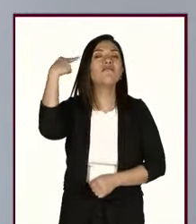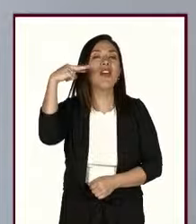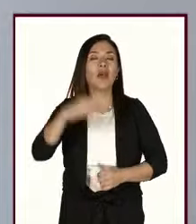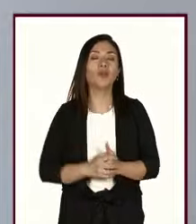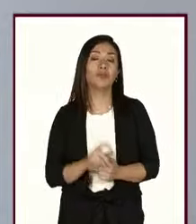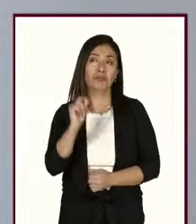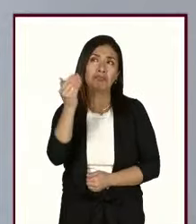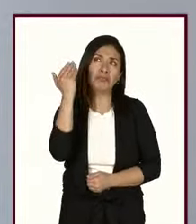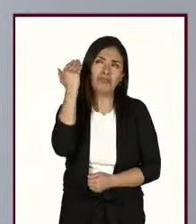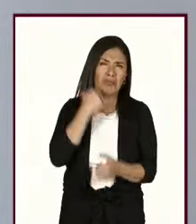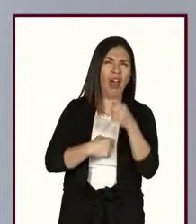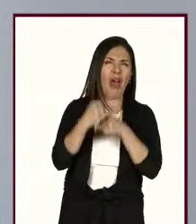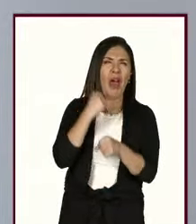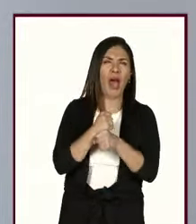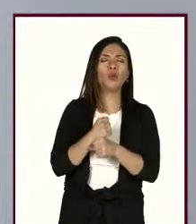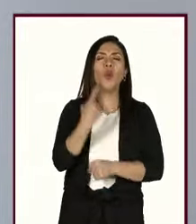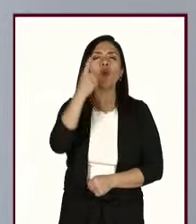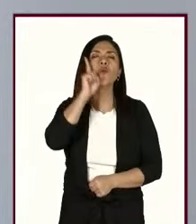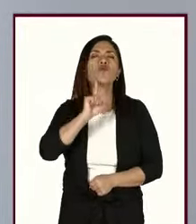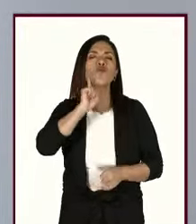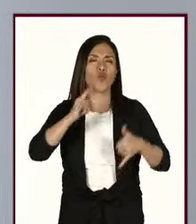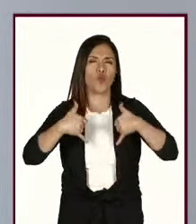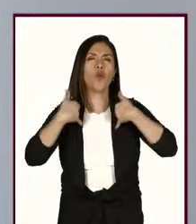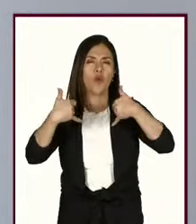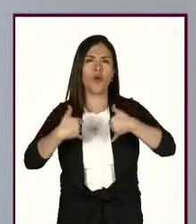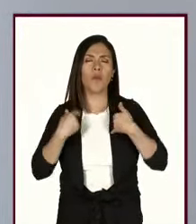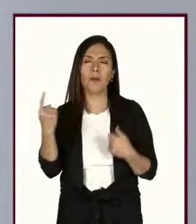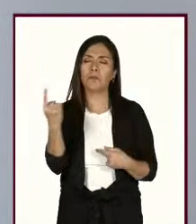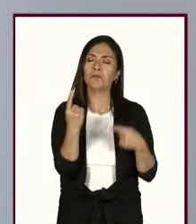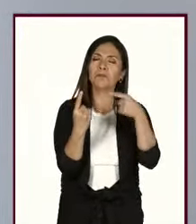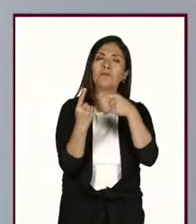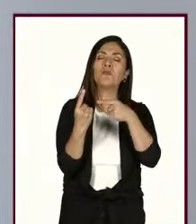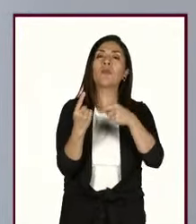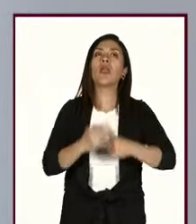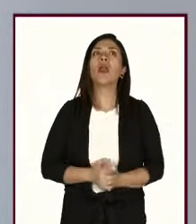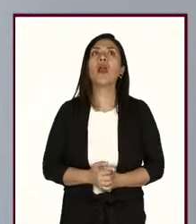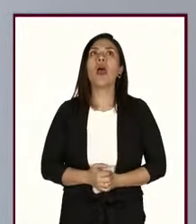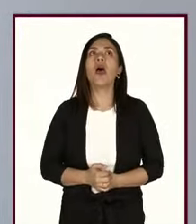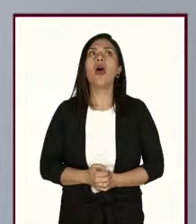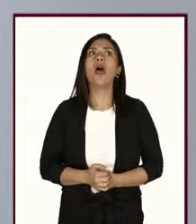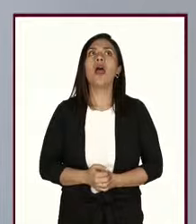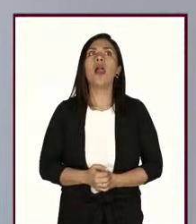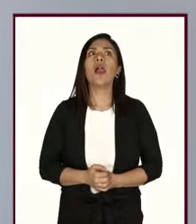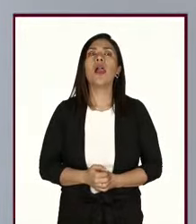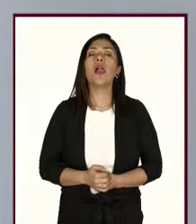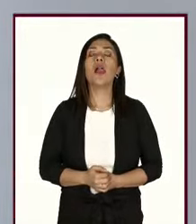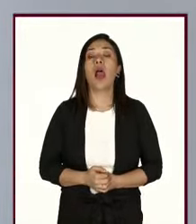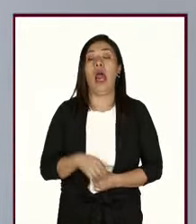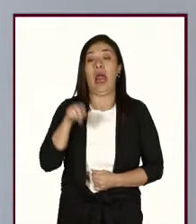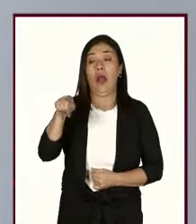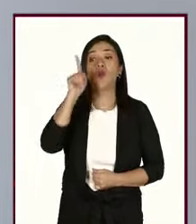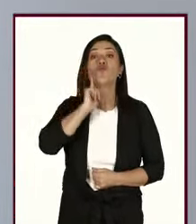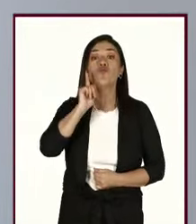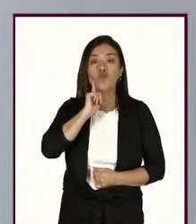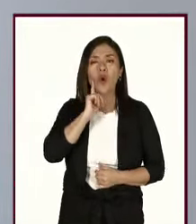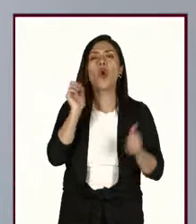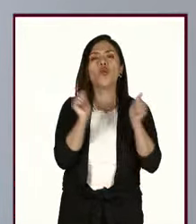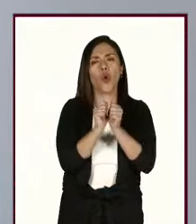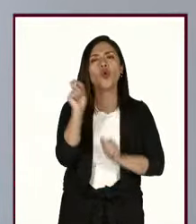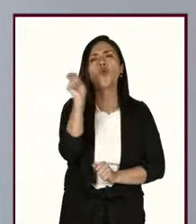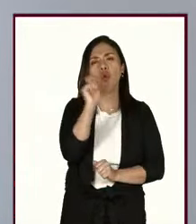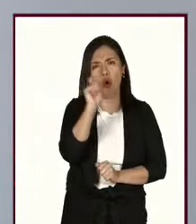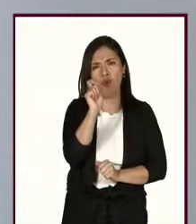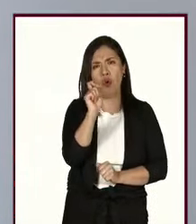algunos años una joven tuvo ella y su novio grabaron un